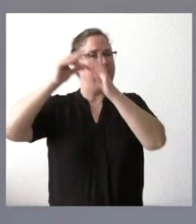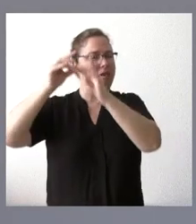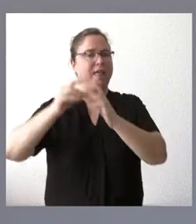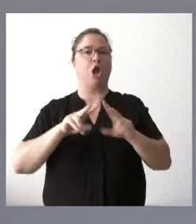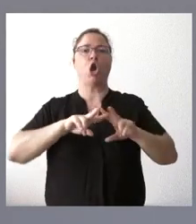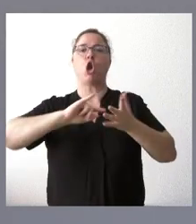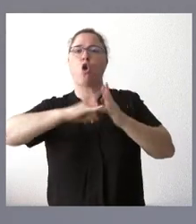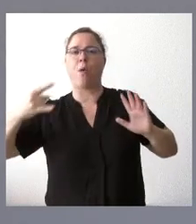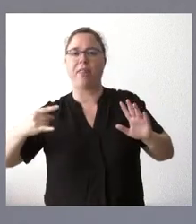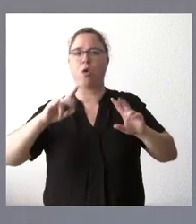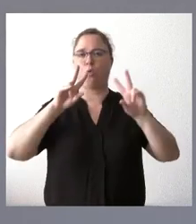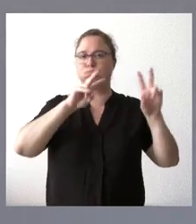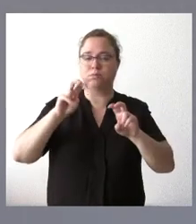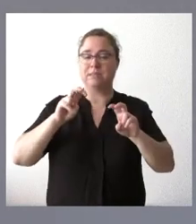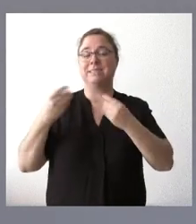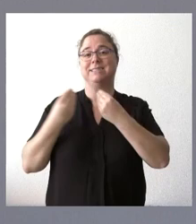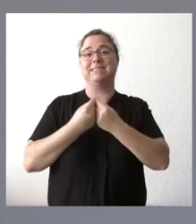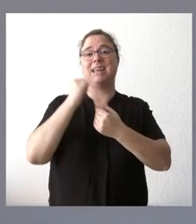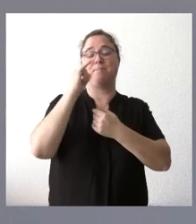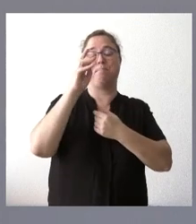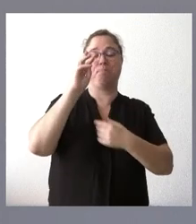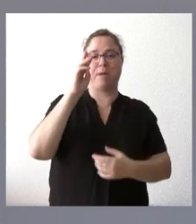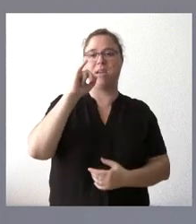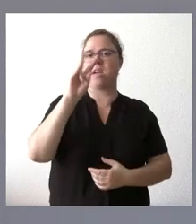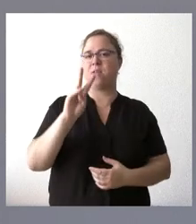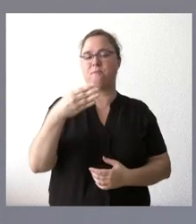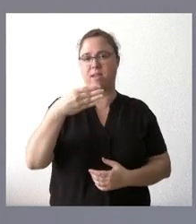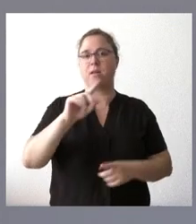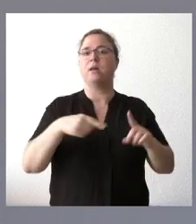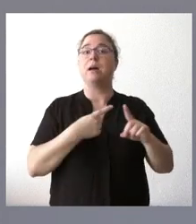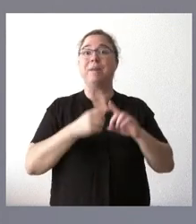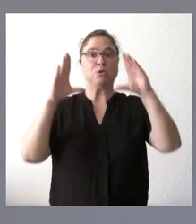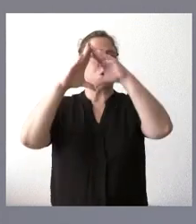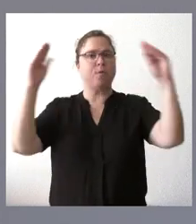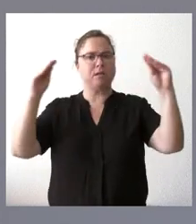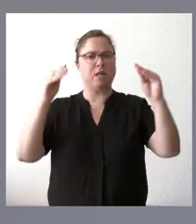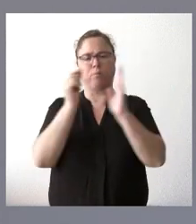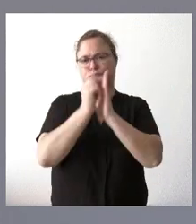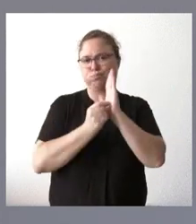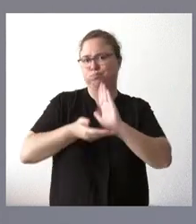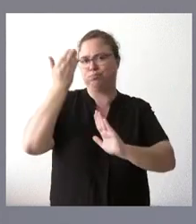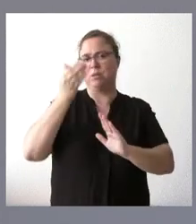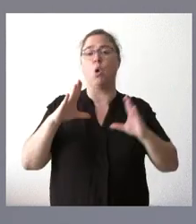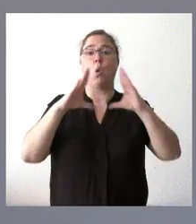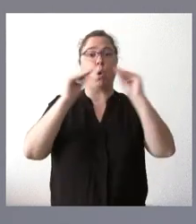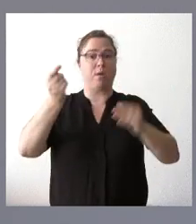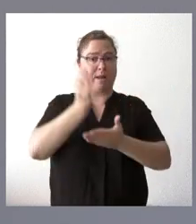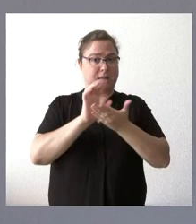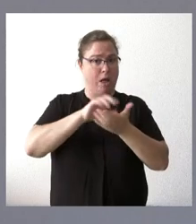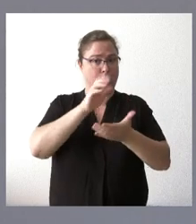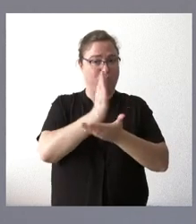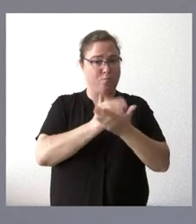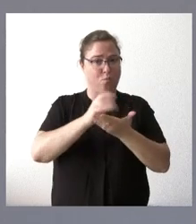en porcentaje de innovación sobre el PIB, y lo está siendo desde el punto de vista del ámbito universitario. Las universidades de la comunidad autónoma han